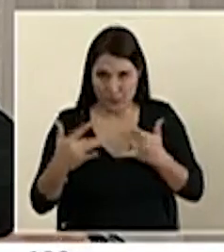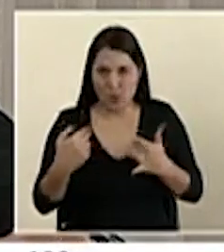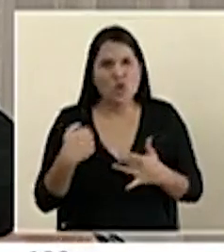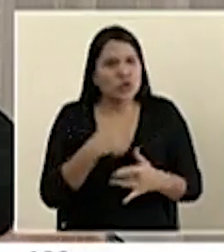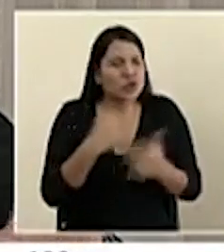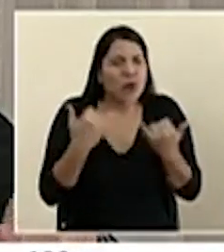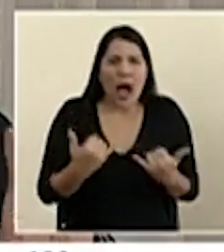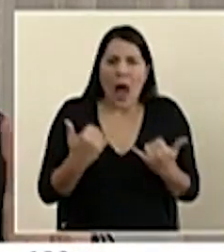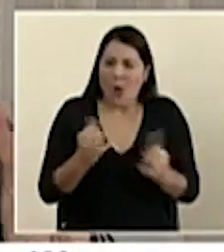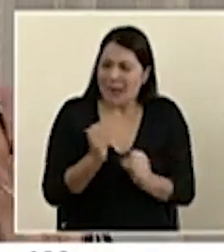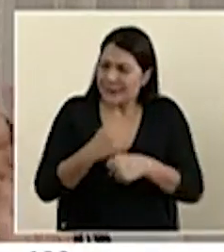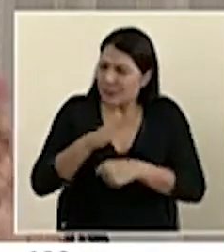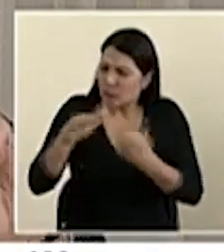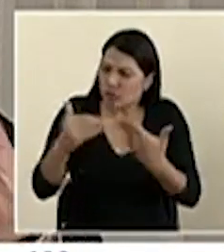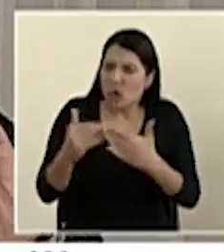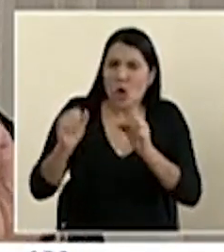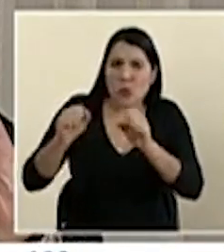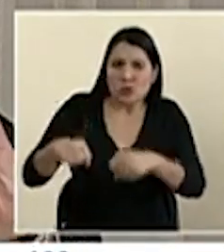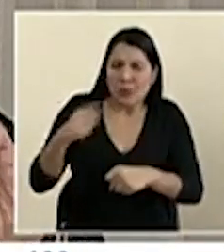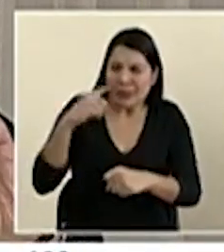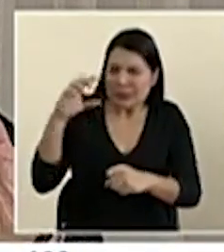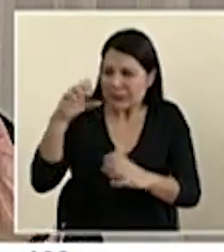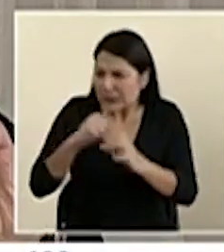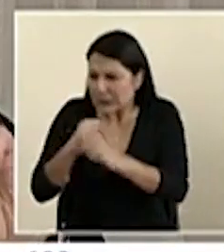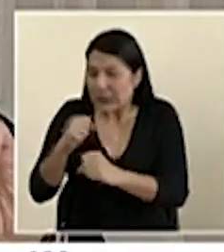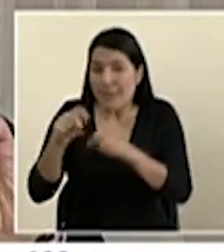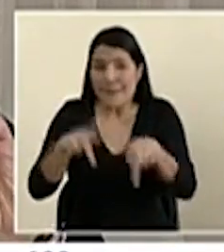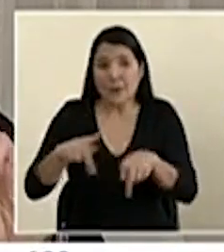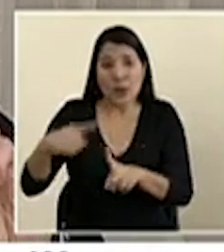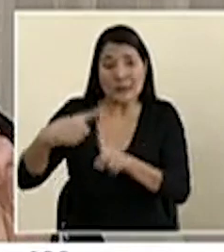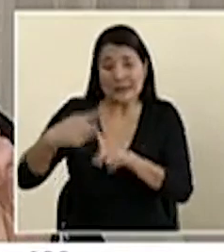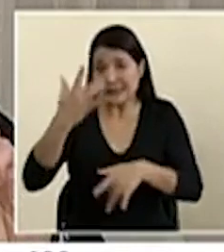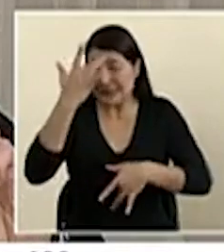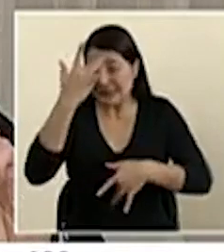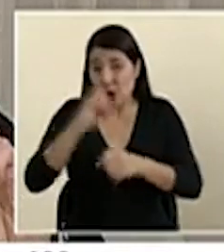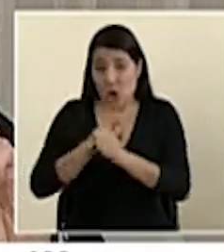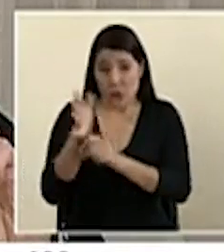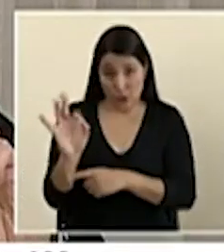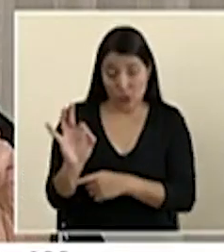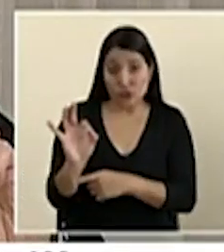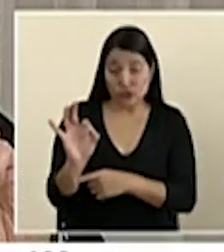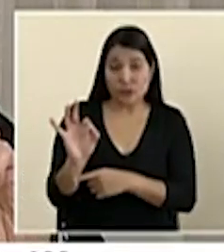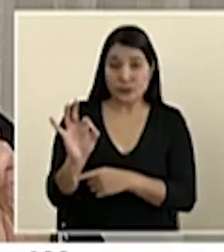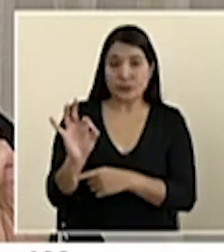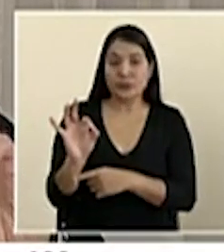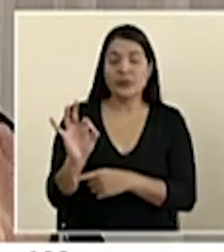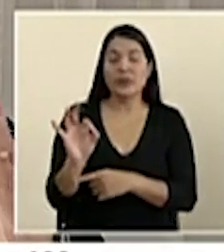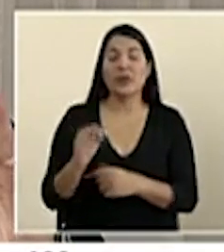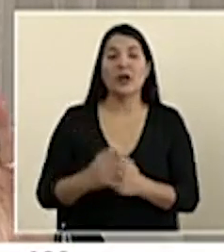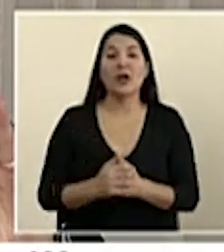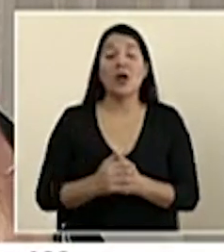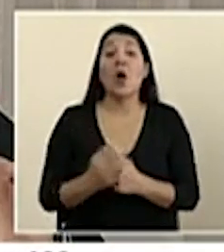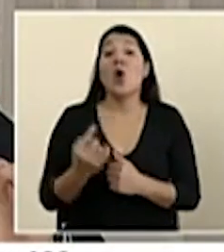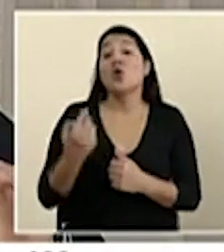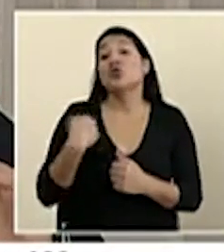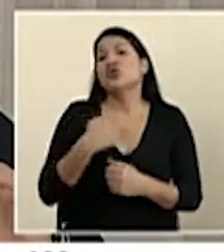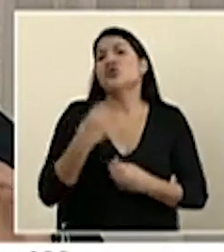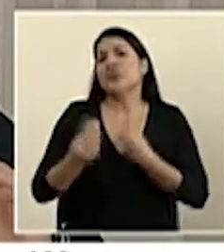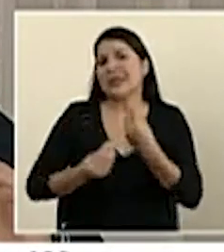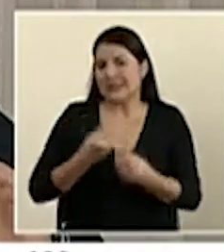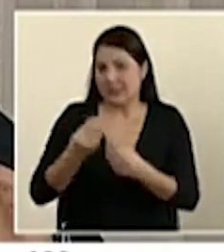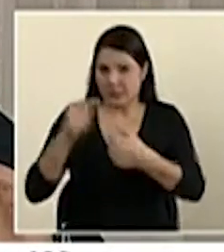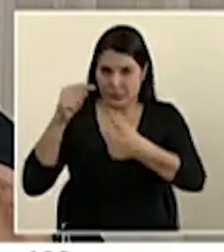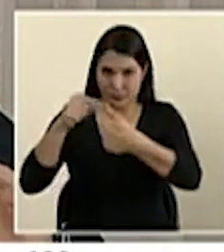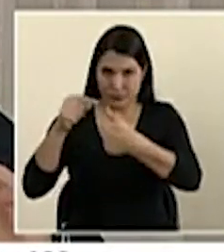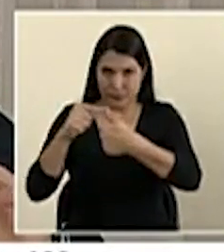adaptaciones que nos permiten encontrar tres posibles situaciones en donde hay personas asintomáticas involucradas. Una que sería a